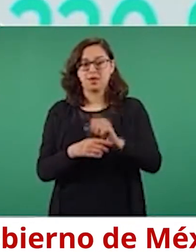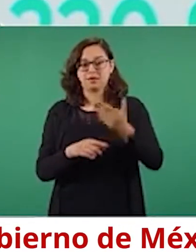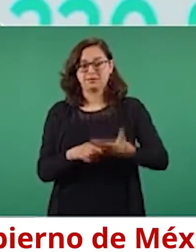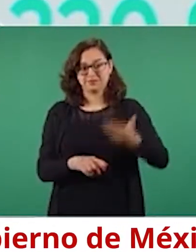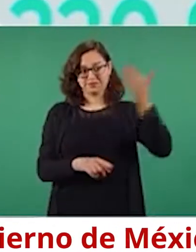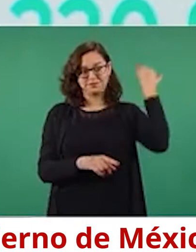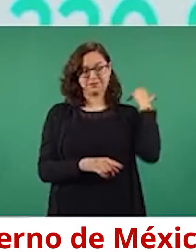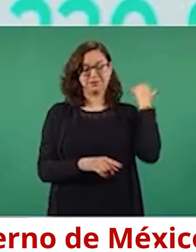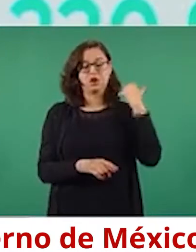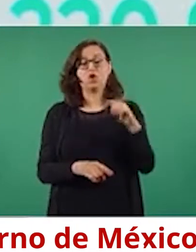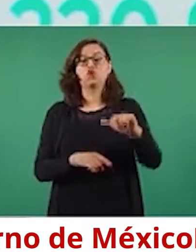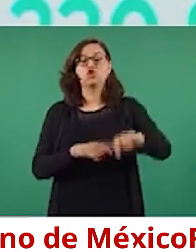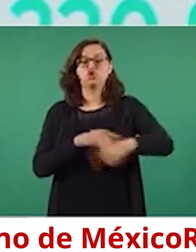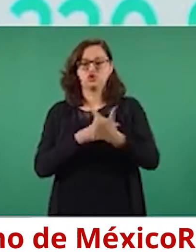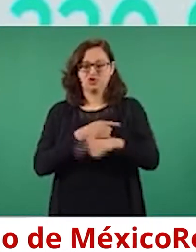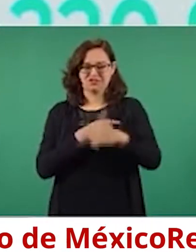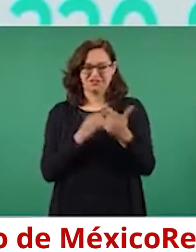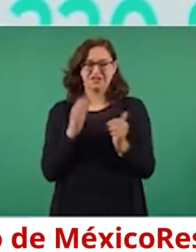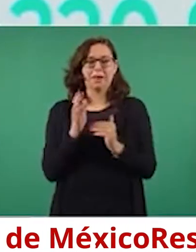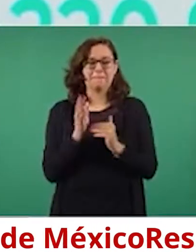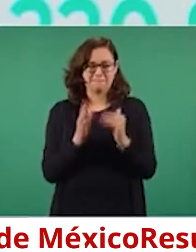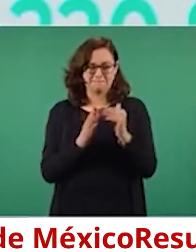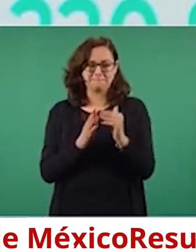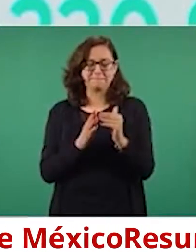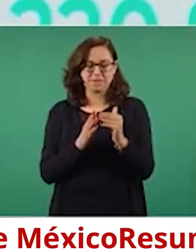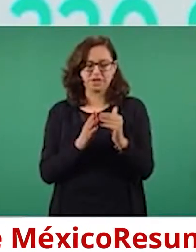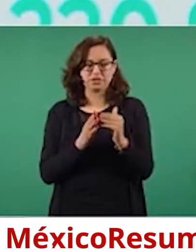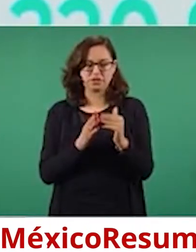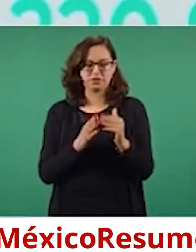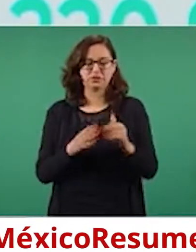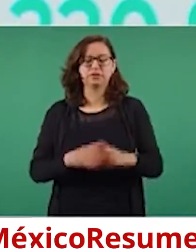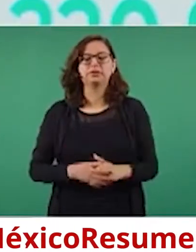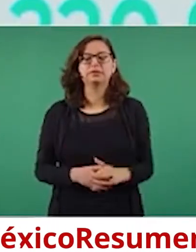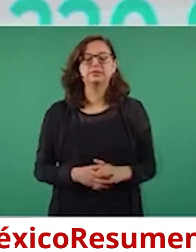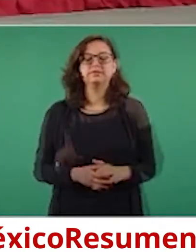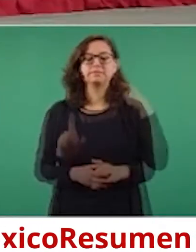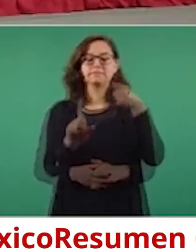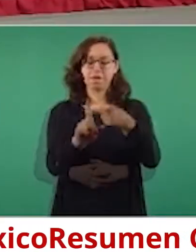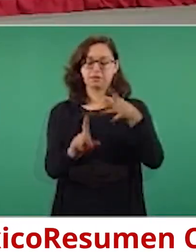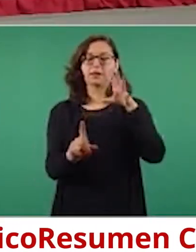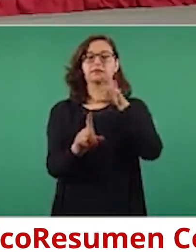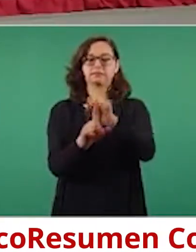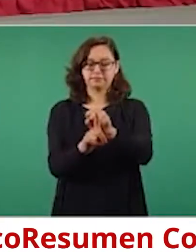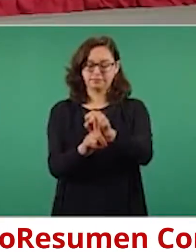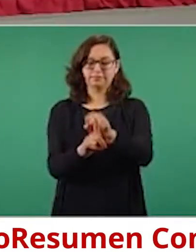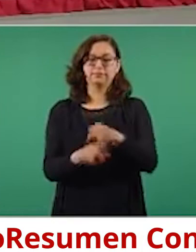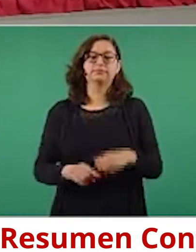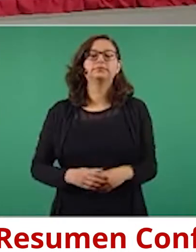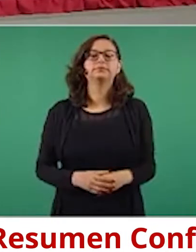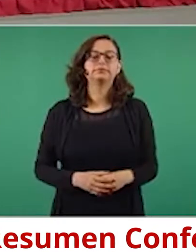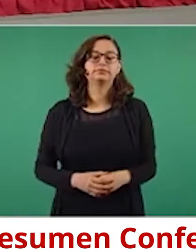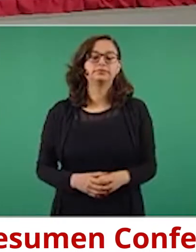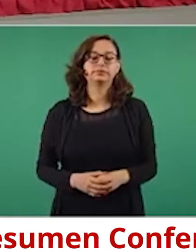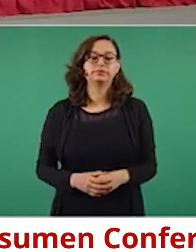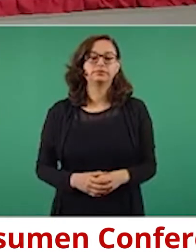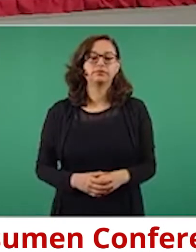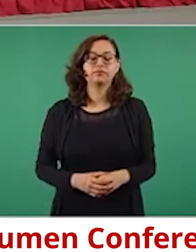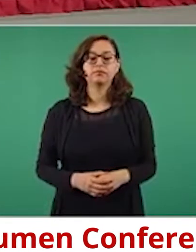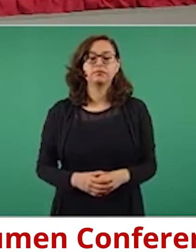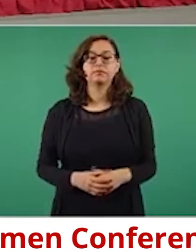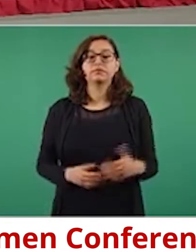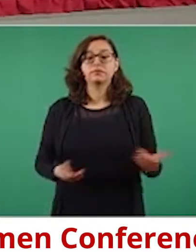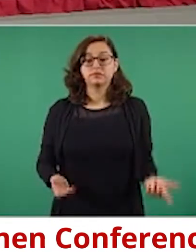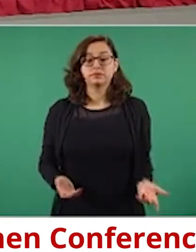pasada que teníamos 12 millones 782 mil 555. En lo que se refiere a escuelas